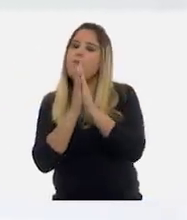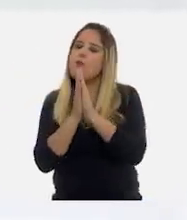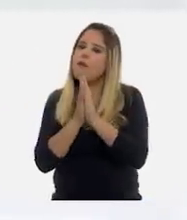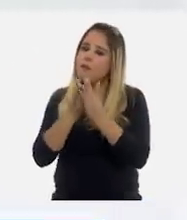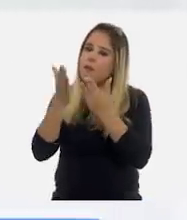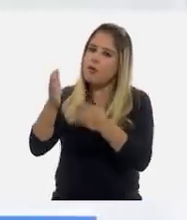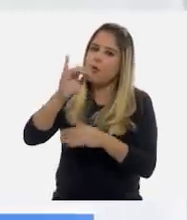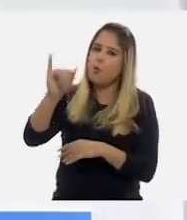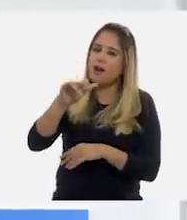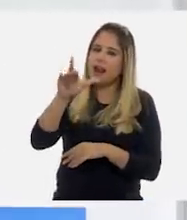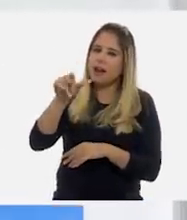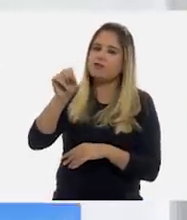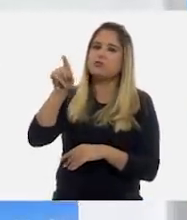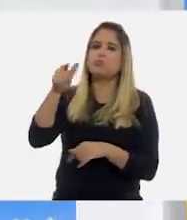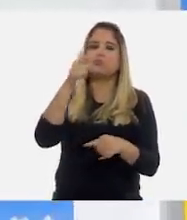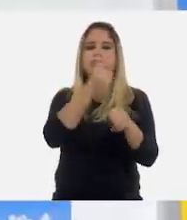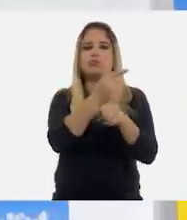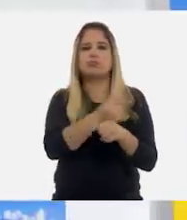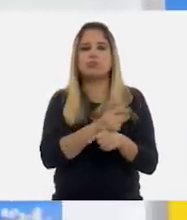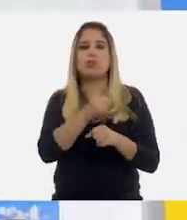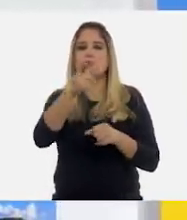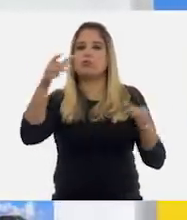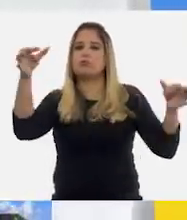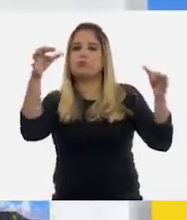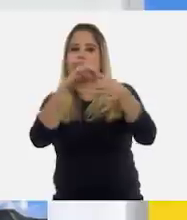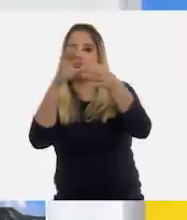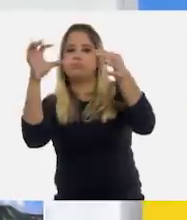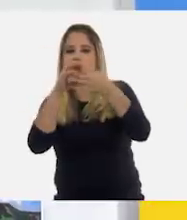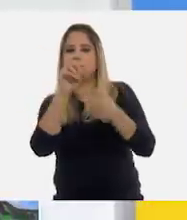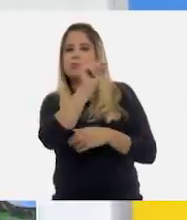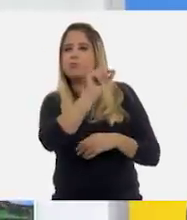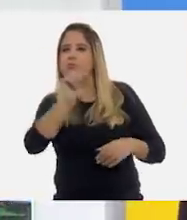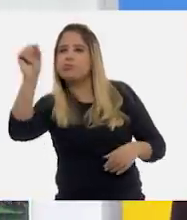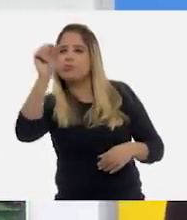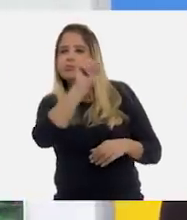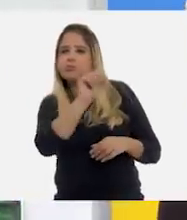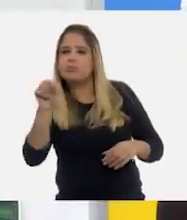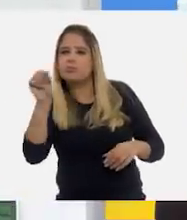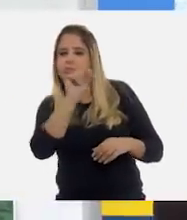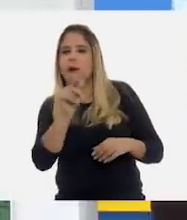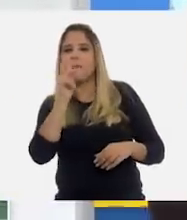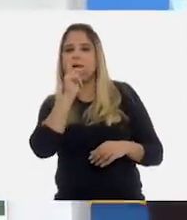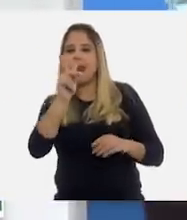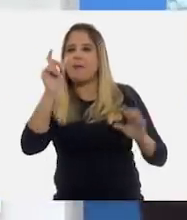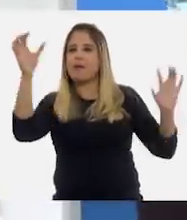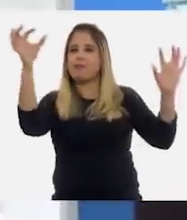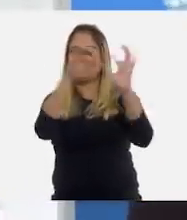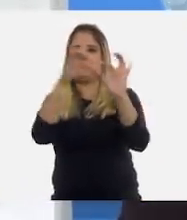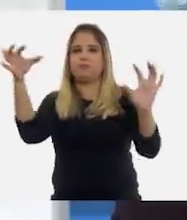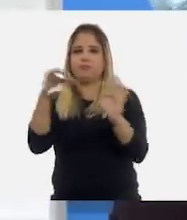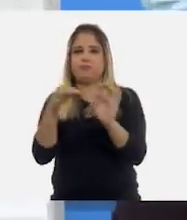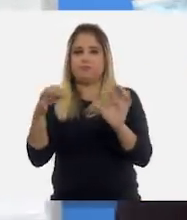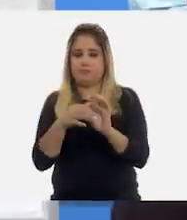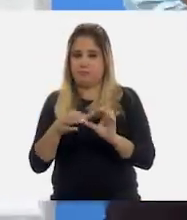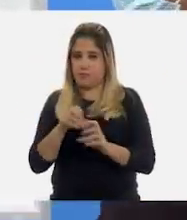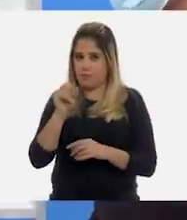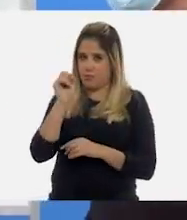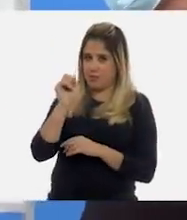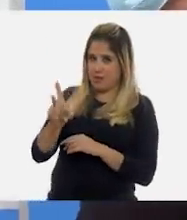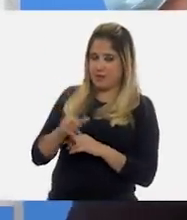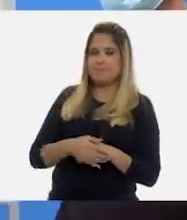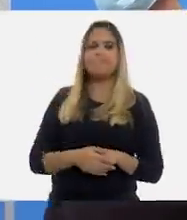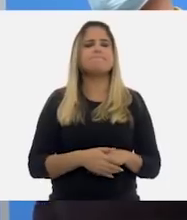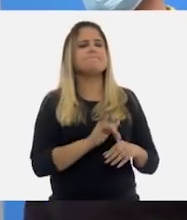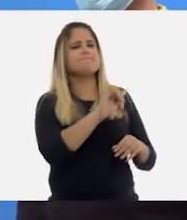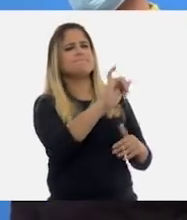Carlos, lo identificas y lo unirás con una línea, la palabra con su imagen correspondiente. ¿Me expliqué? A